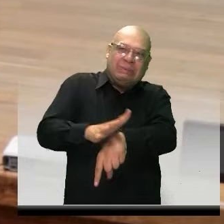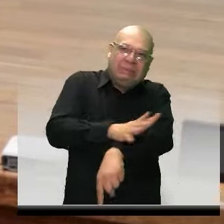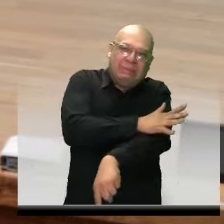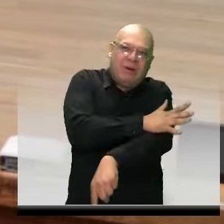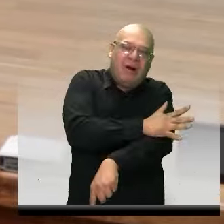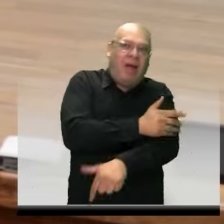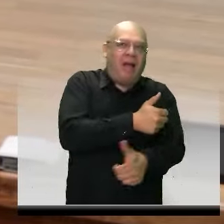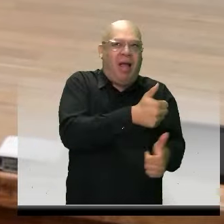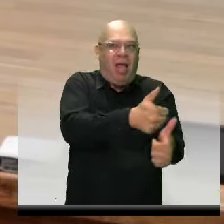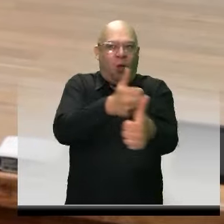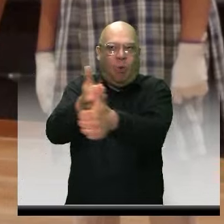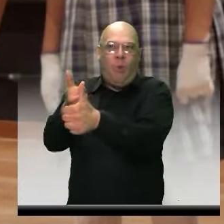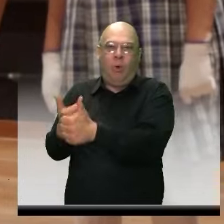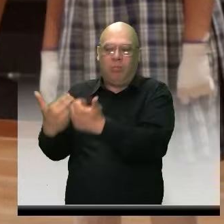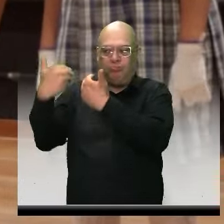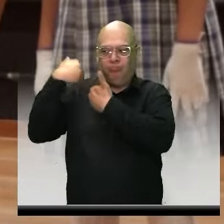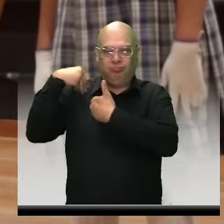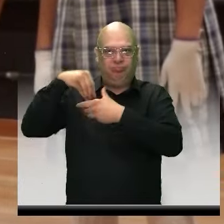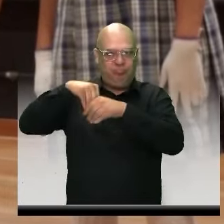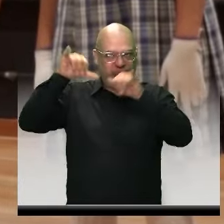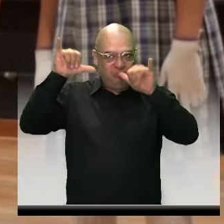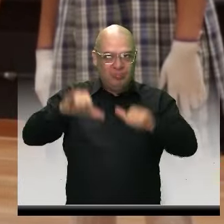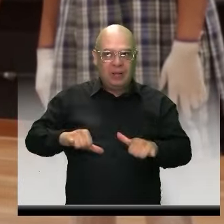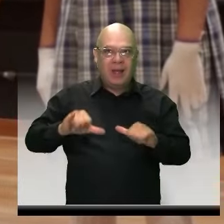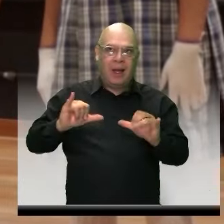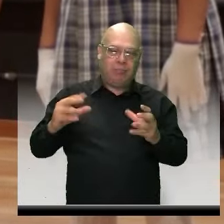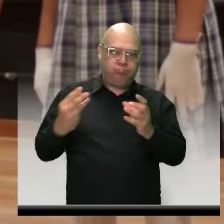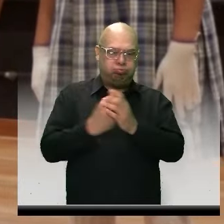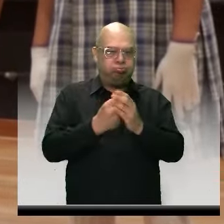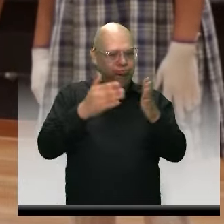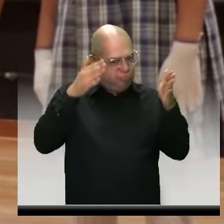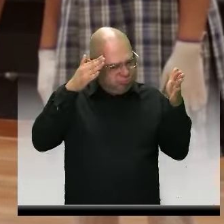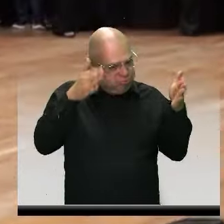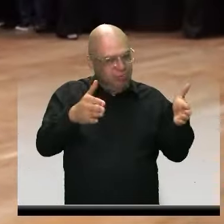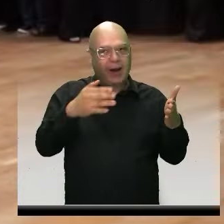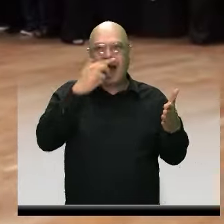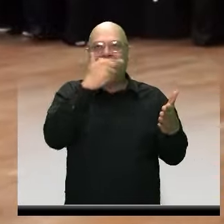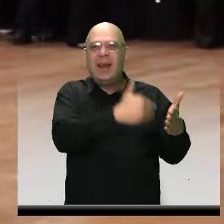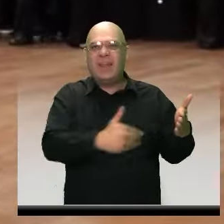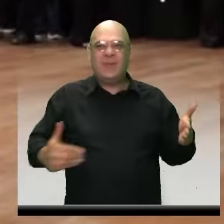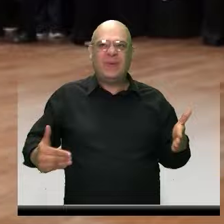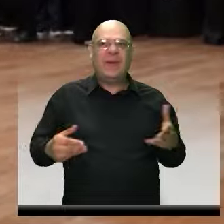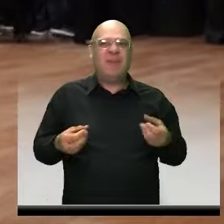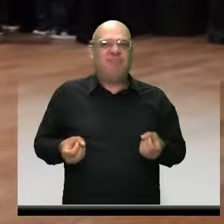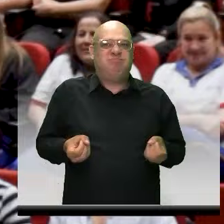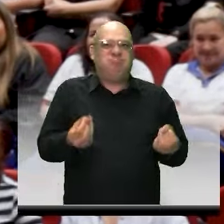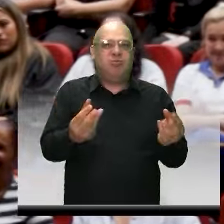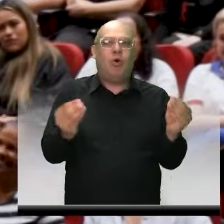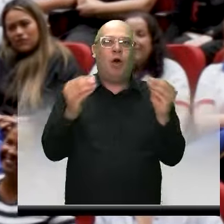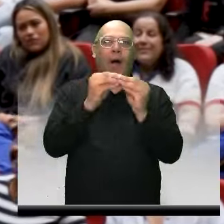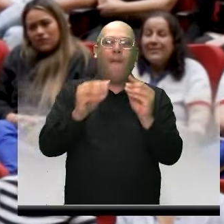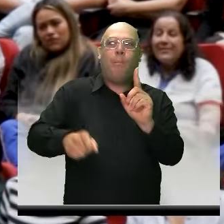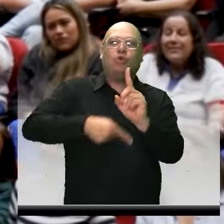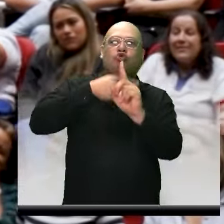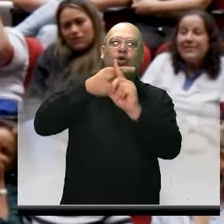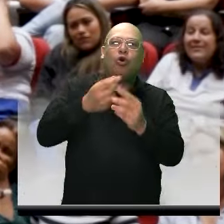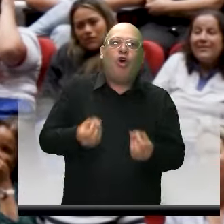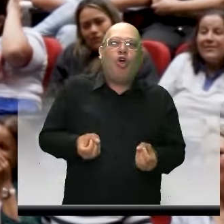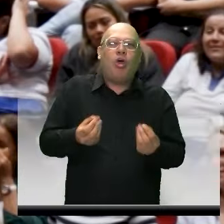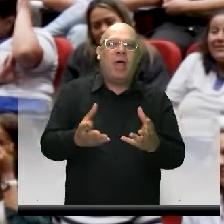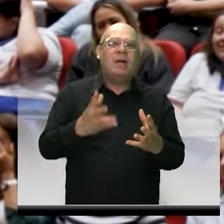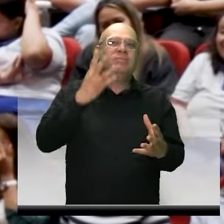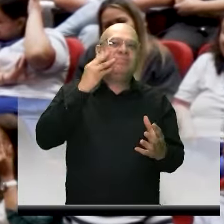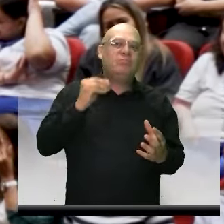responsables de garantizar una atención integral a nuestros niños y niñas, contribuyendo positivamente a unas trayectorias